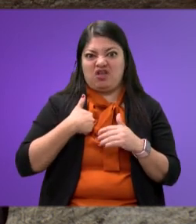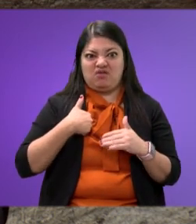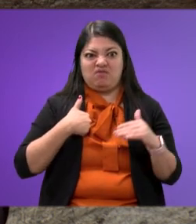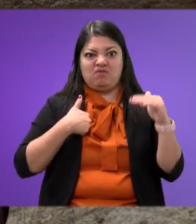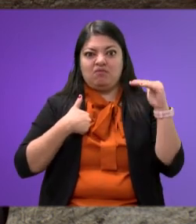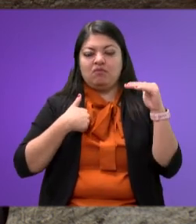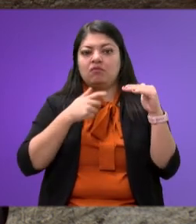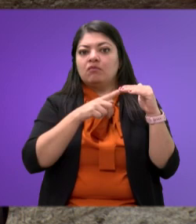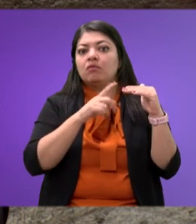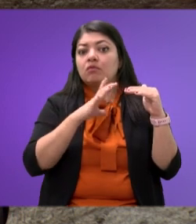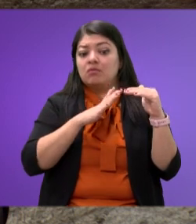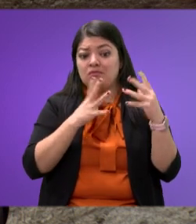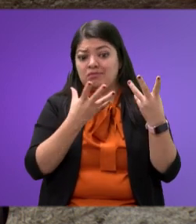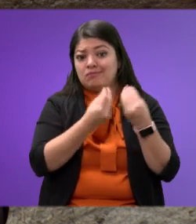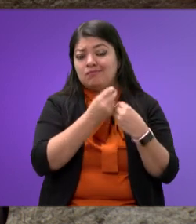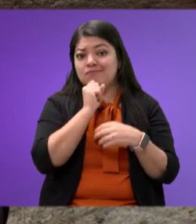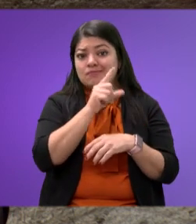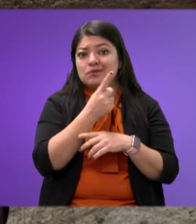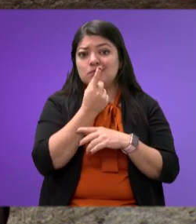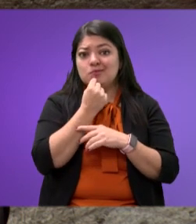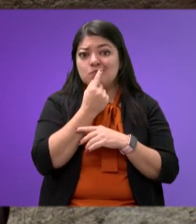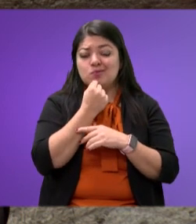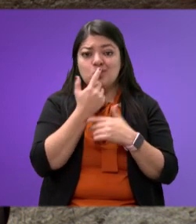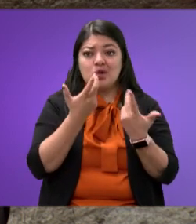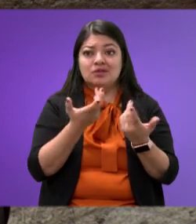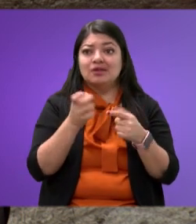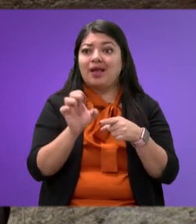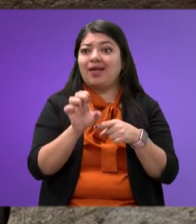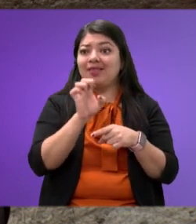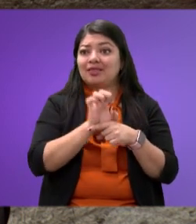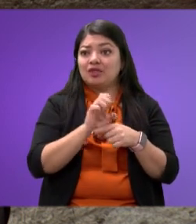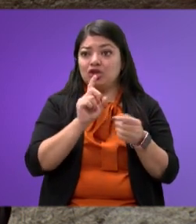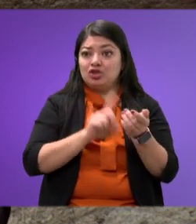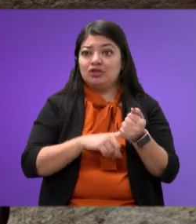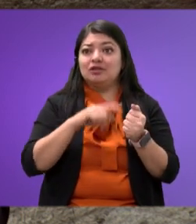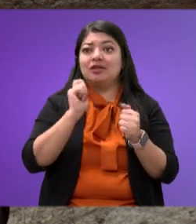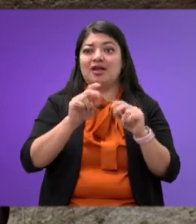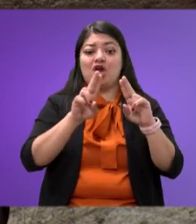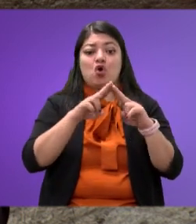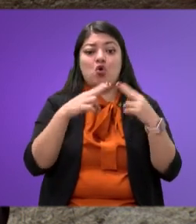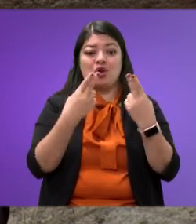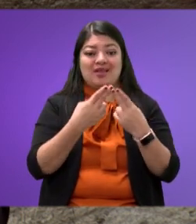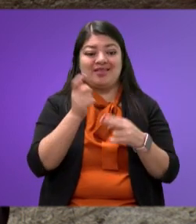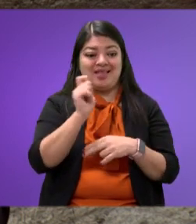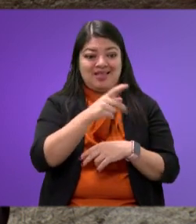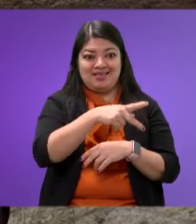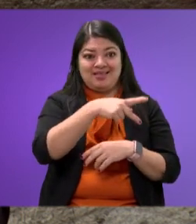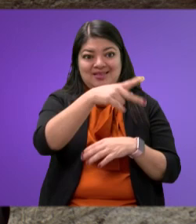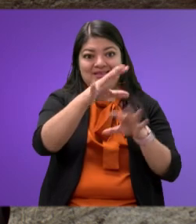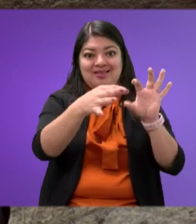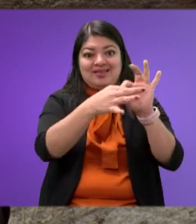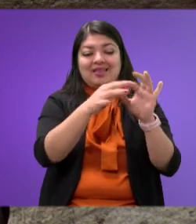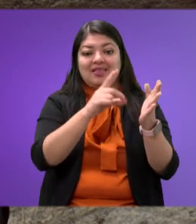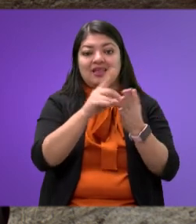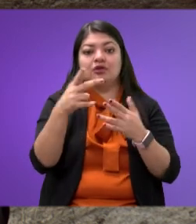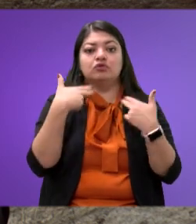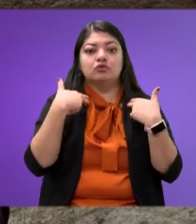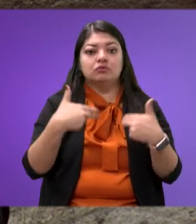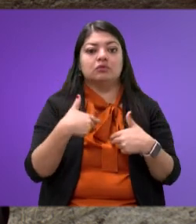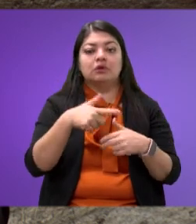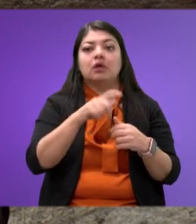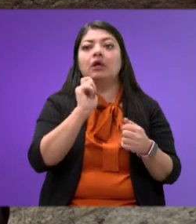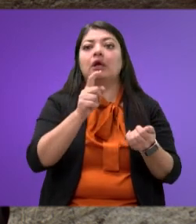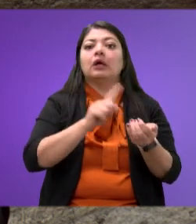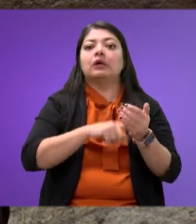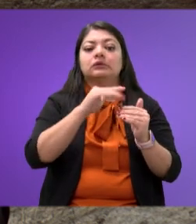estas corporaciones policíacas. Y entonces la unidad que pertenece a Derechos Humanos está jerárquicamente